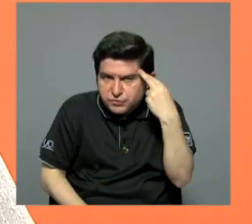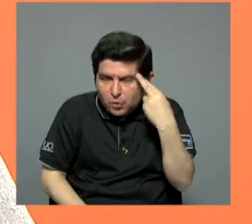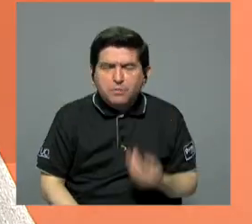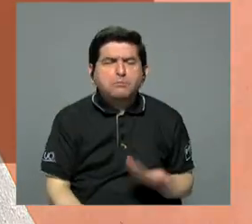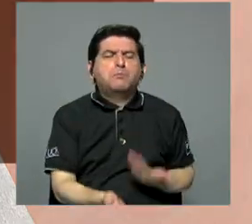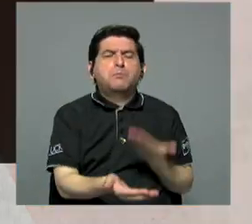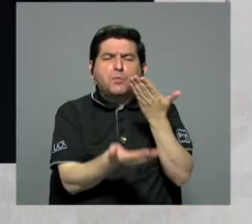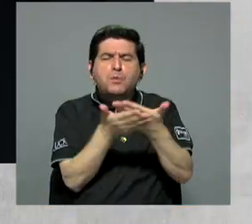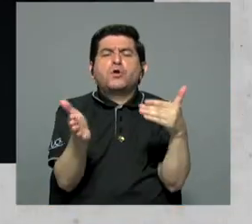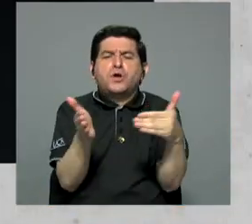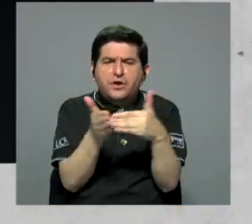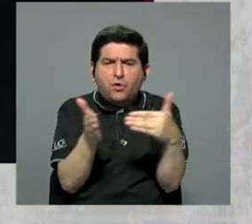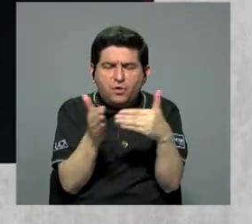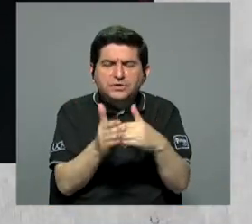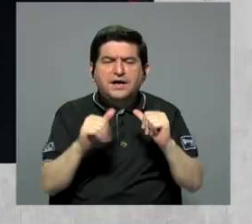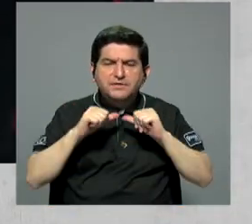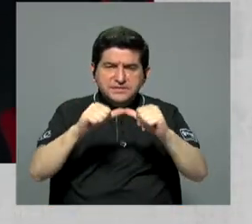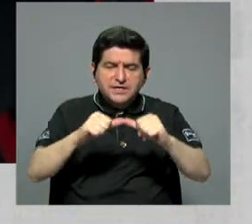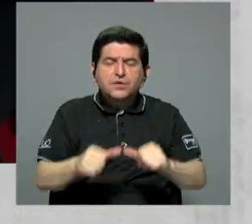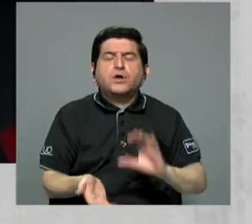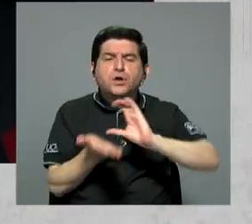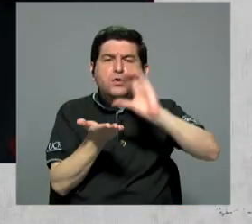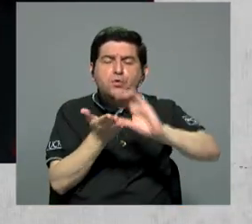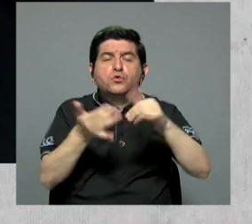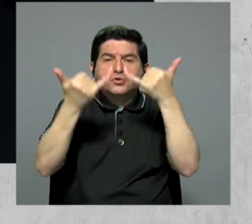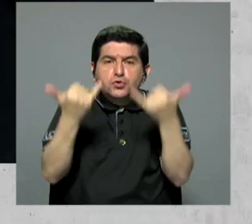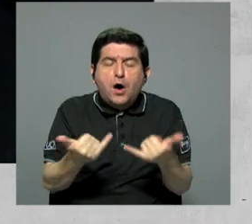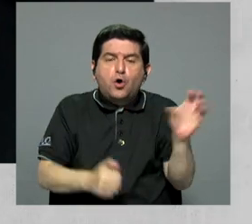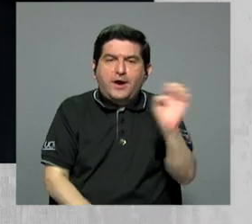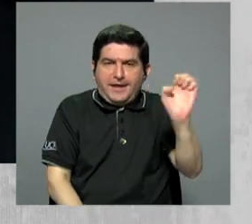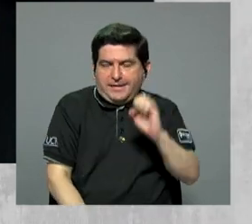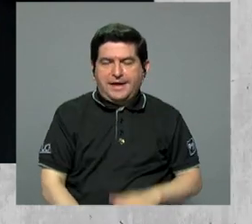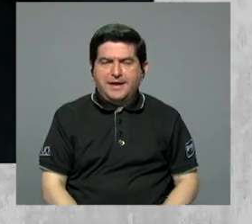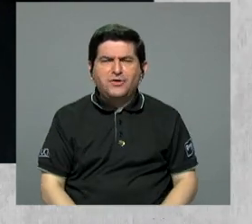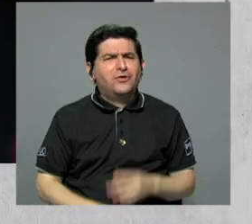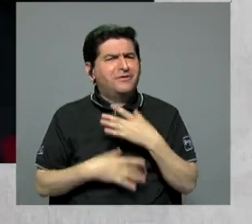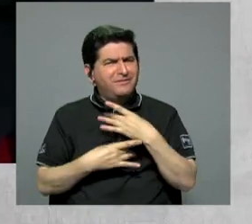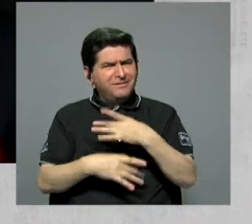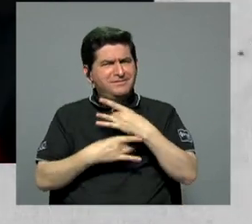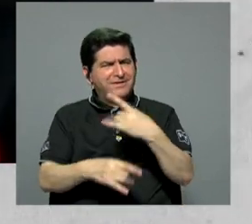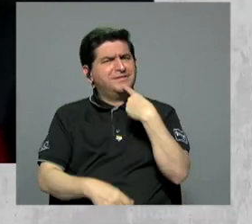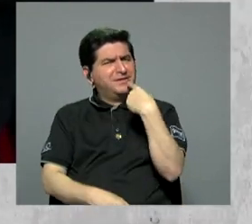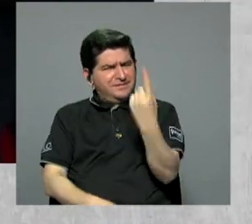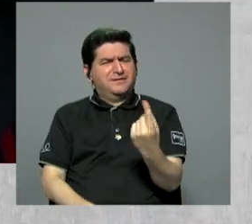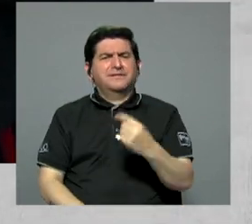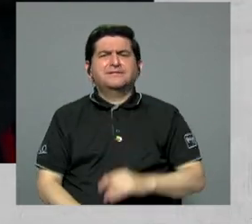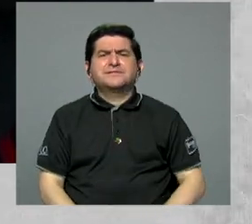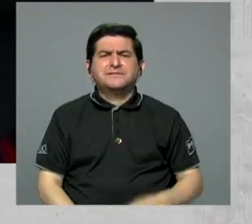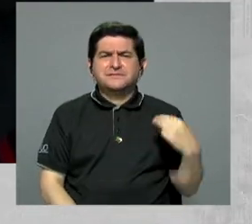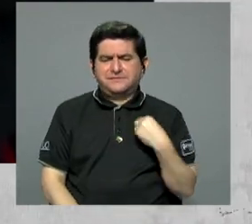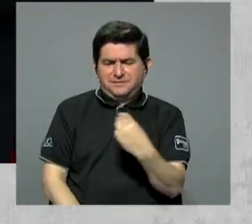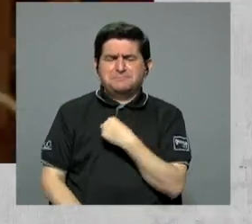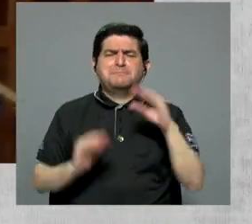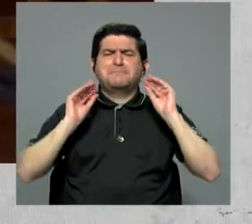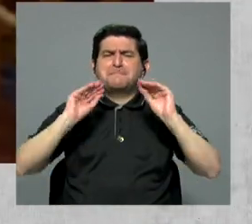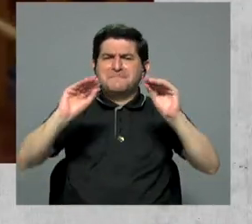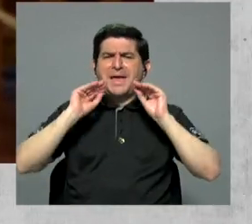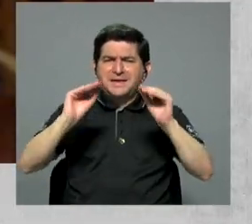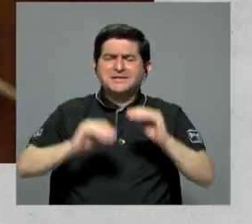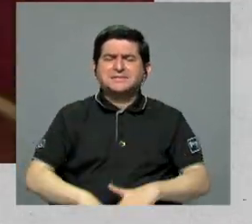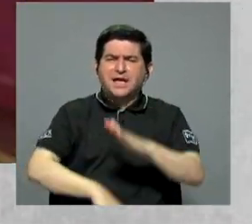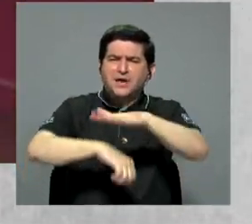propuso retomar la finalización del curso lectivo ahorita en este mes de enero. Curioso porque cuando se anunció que el ministerio de educación